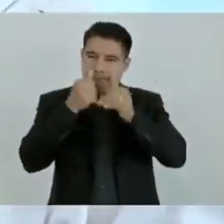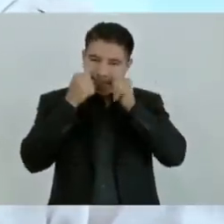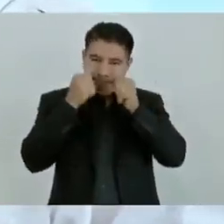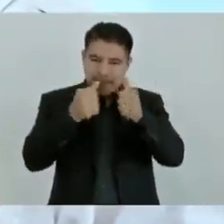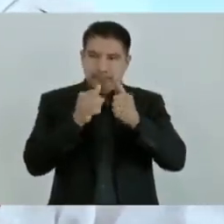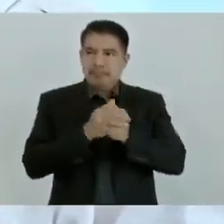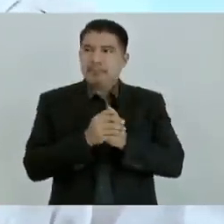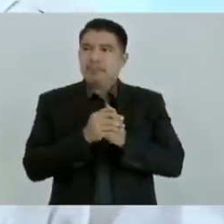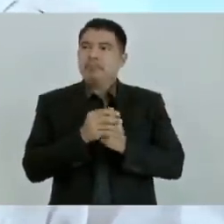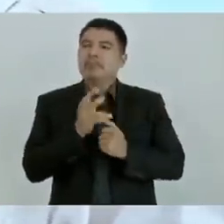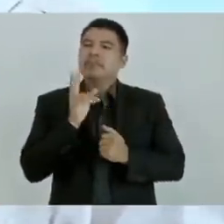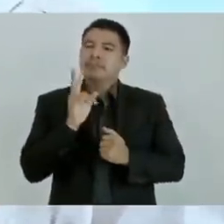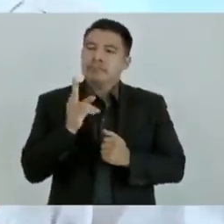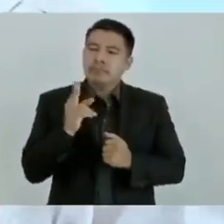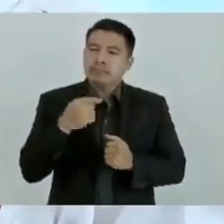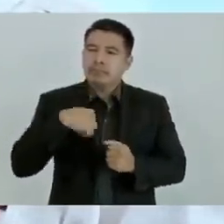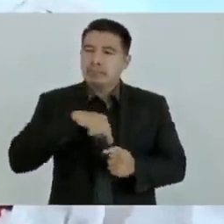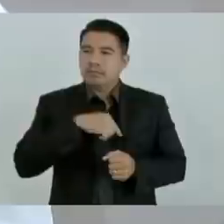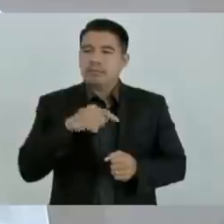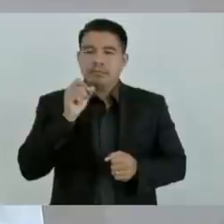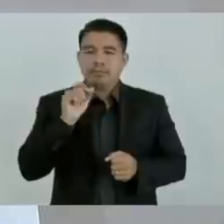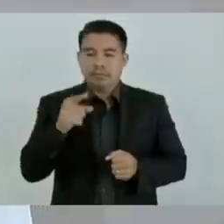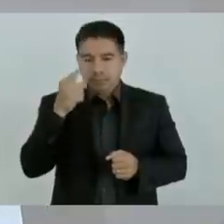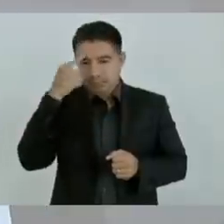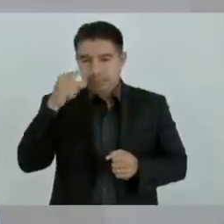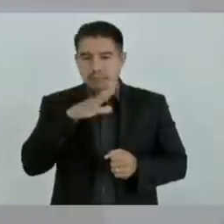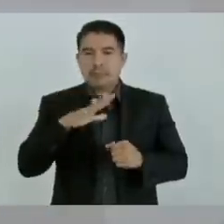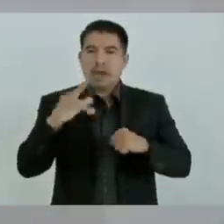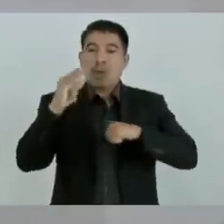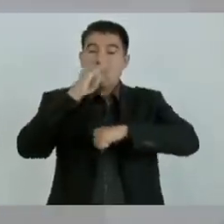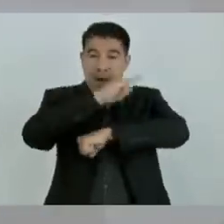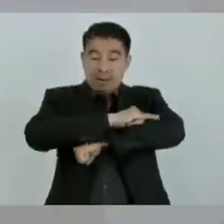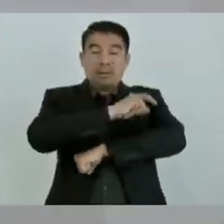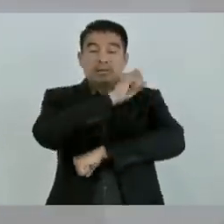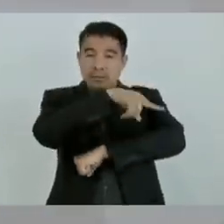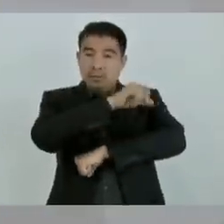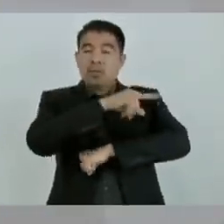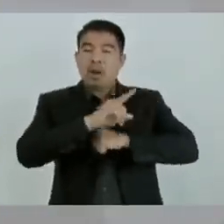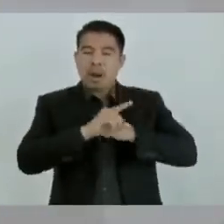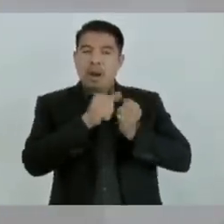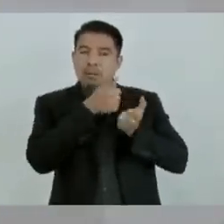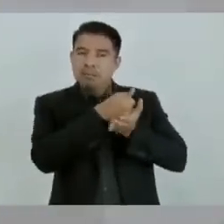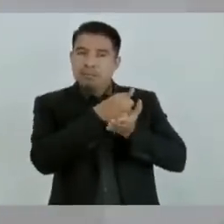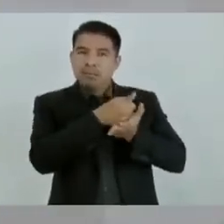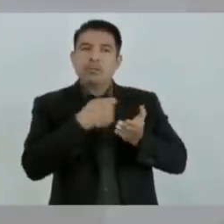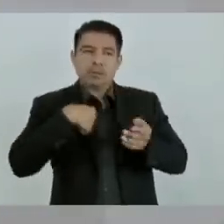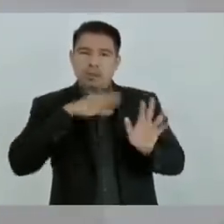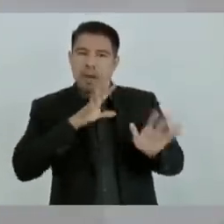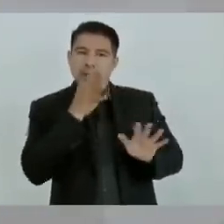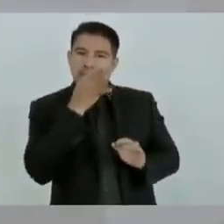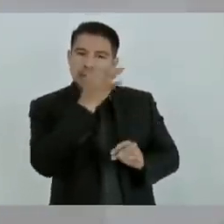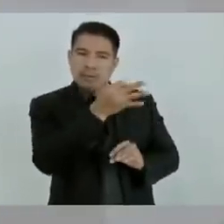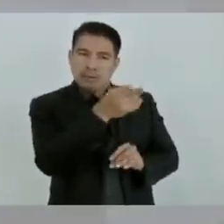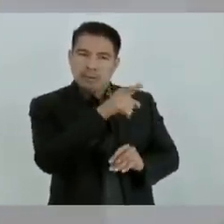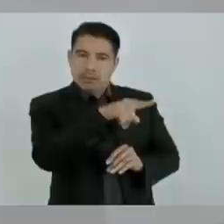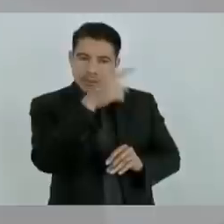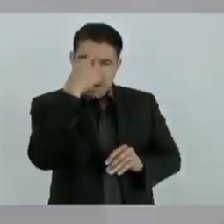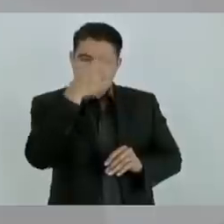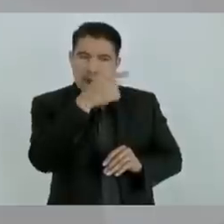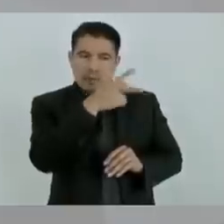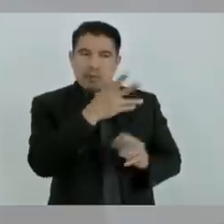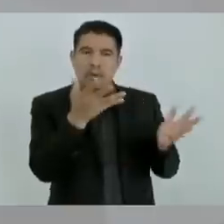también ahí que resolver el problema del aeropuerto de Tapachula. Ya di instrucciones para que se hable